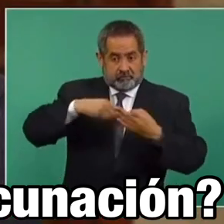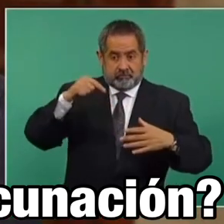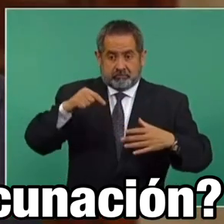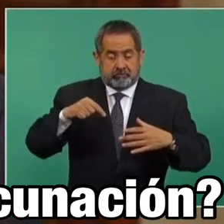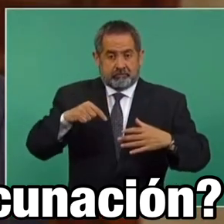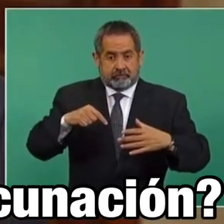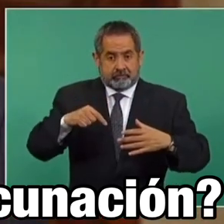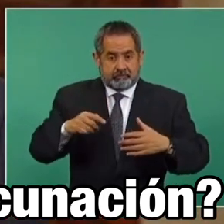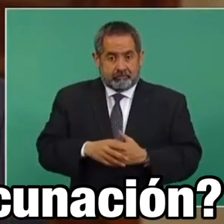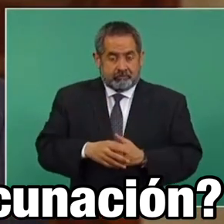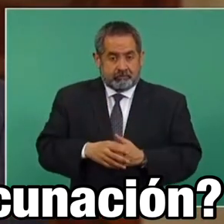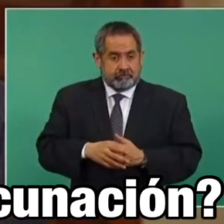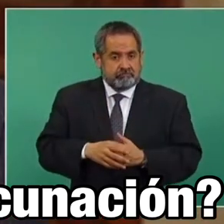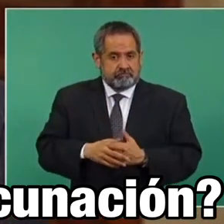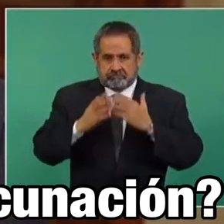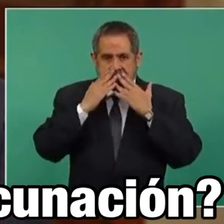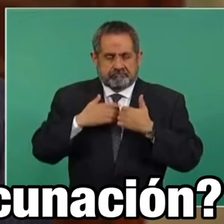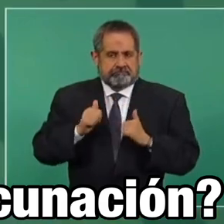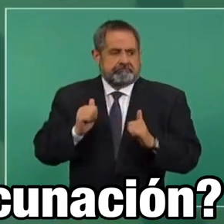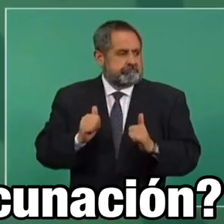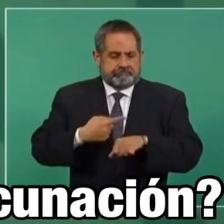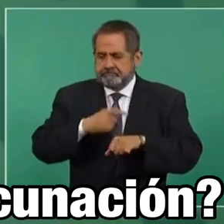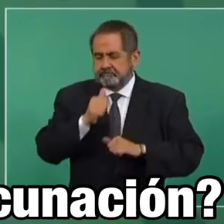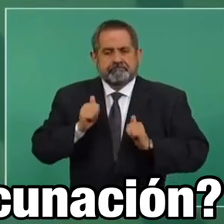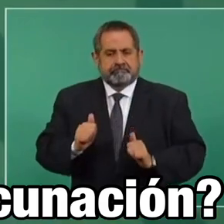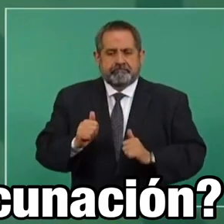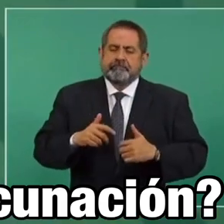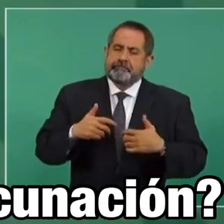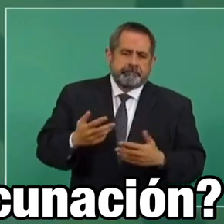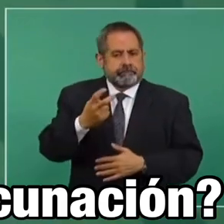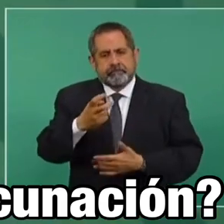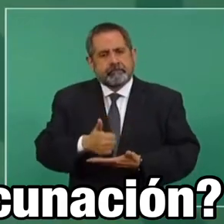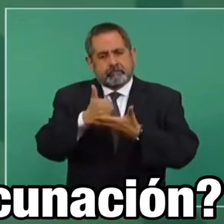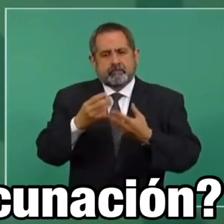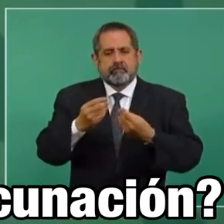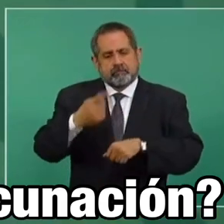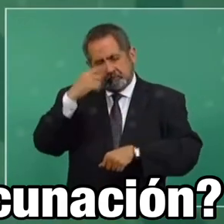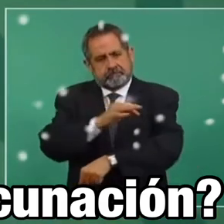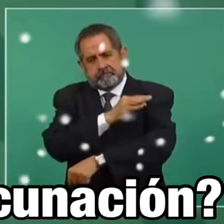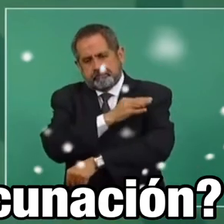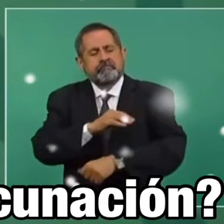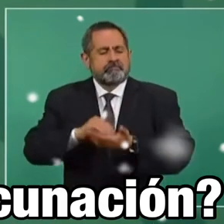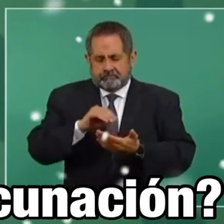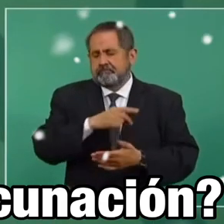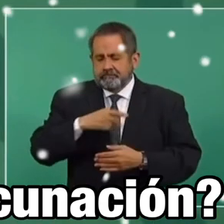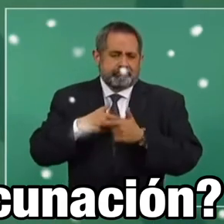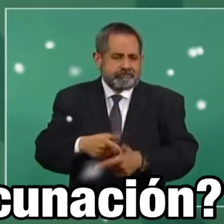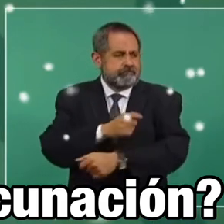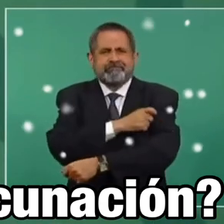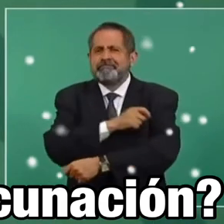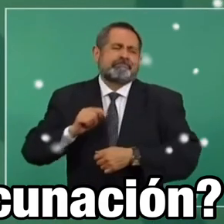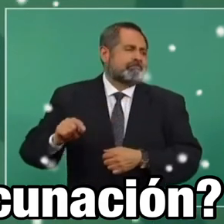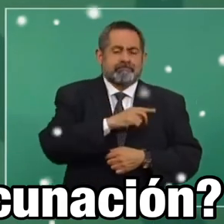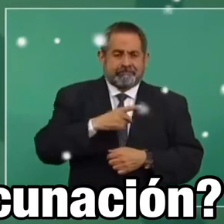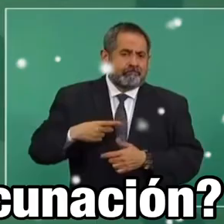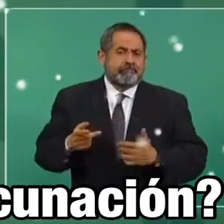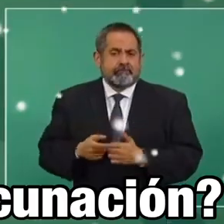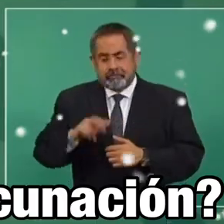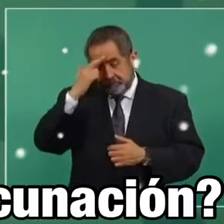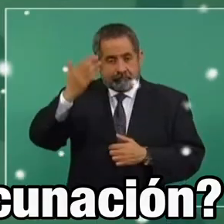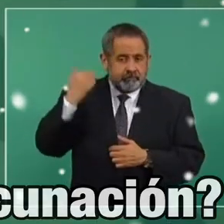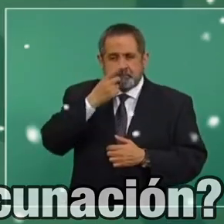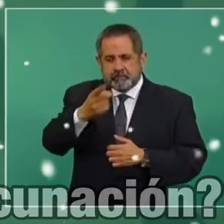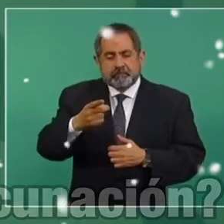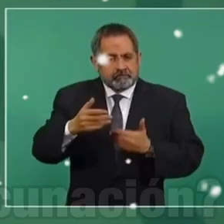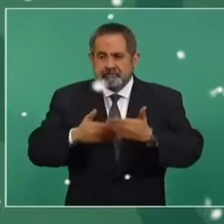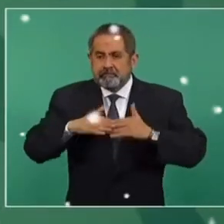sin ningún problema. Entonces, sí ayuda mucho lo de la vacunación, hay que seguirnos vacunando. Más, acuérdense que dijimos desde